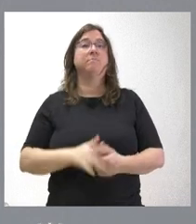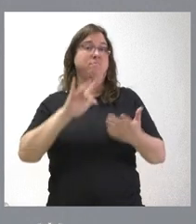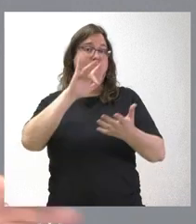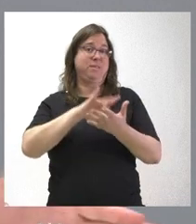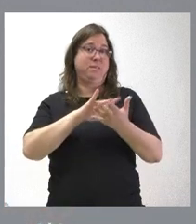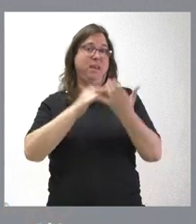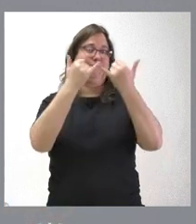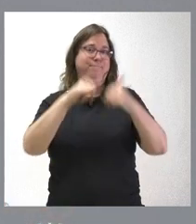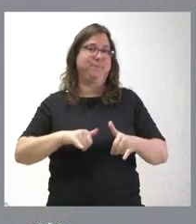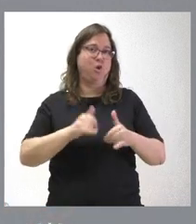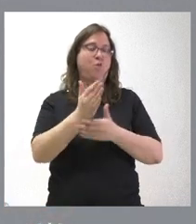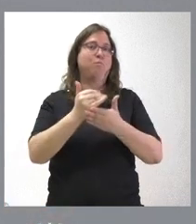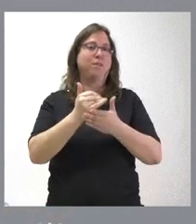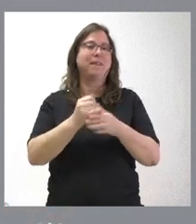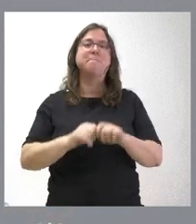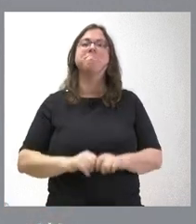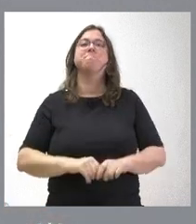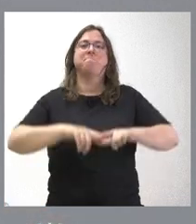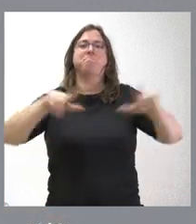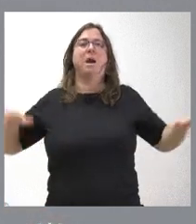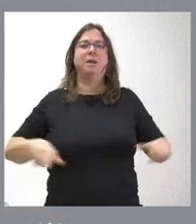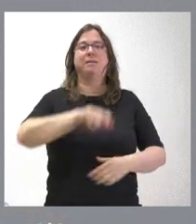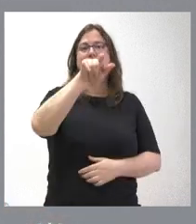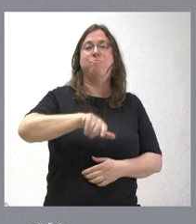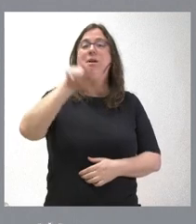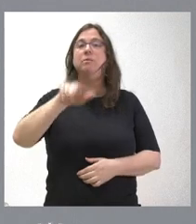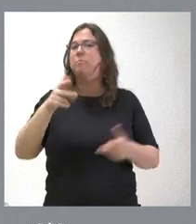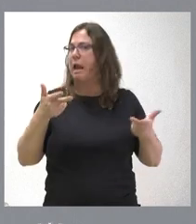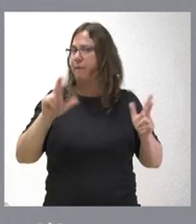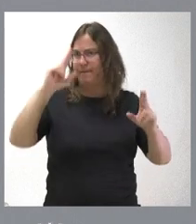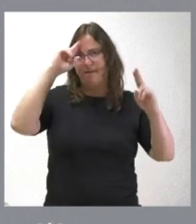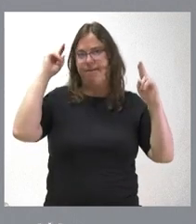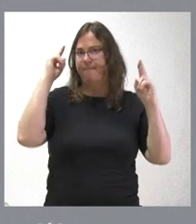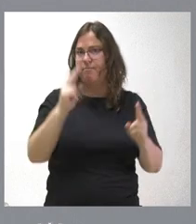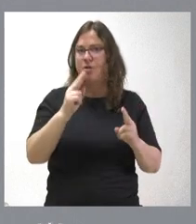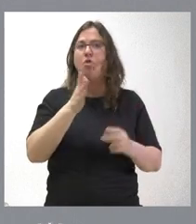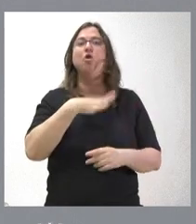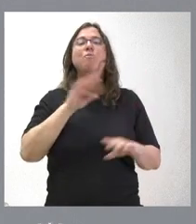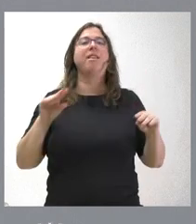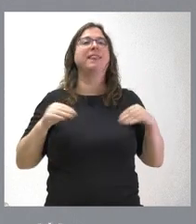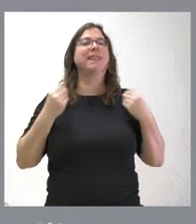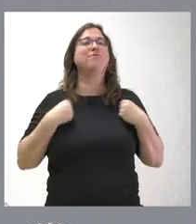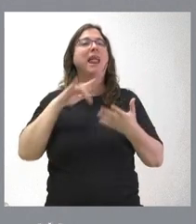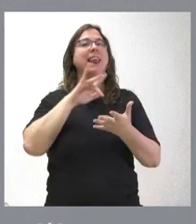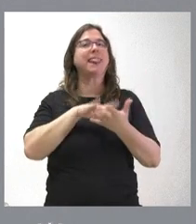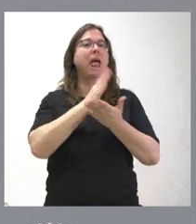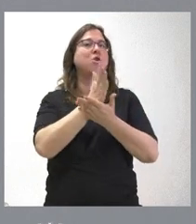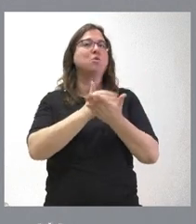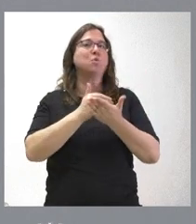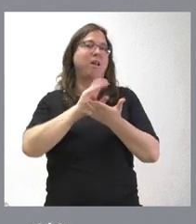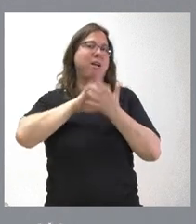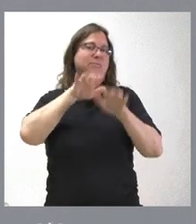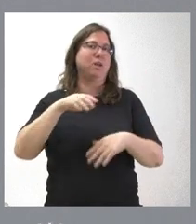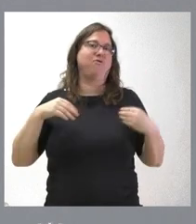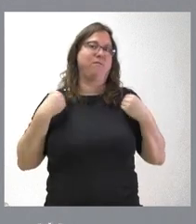Comunidad es extender las posibilidades de muchas personas, desde la libertad y desde el respeto, de poder disfrutar del Día de Castilla y